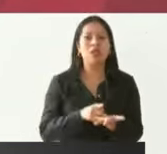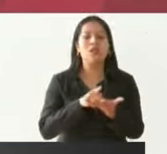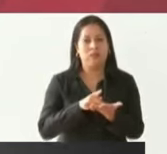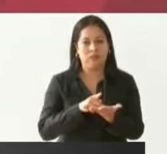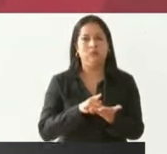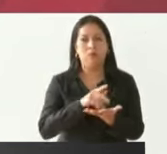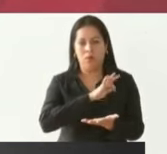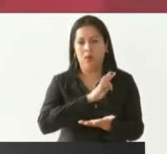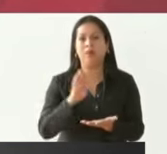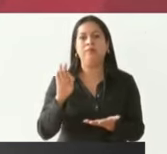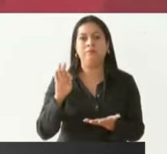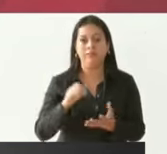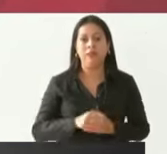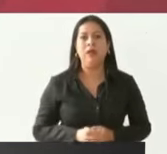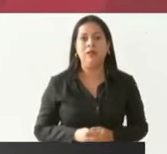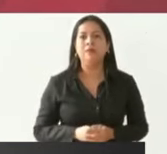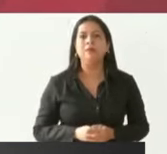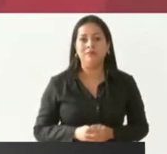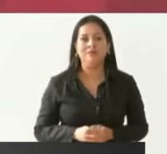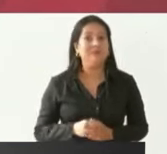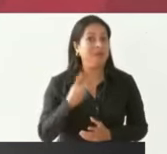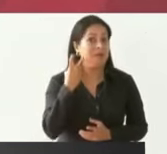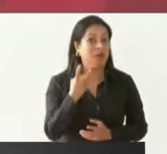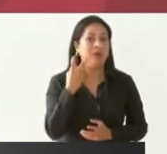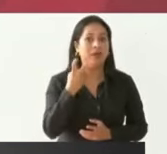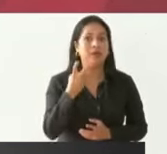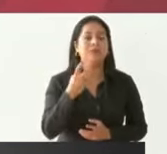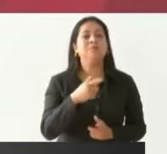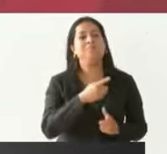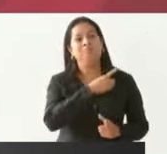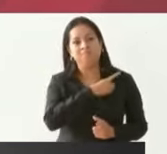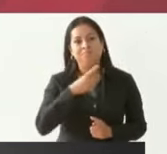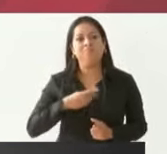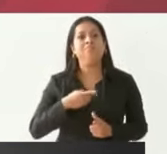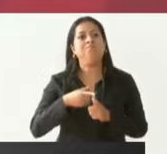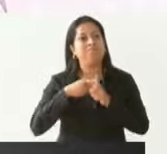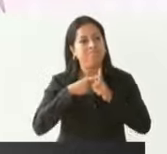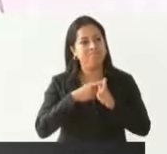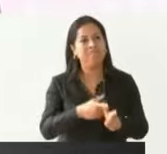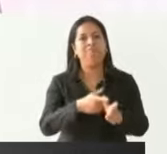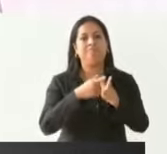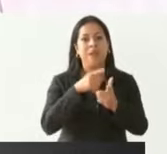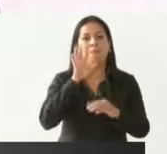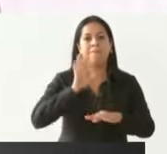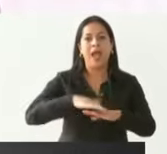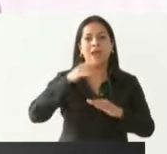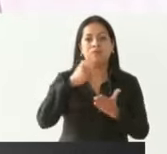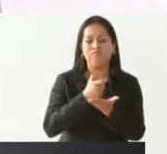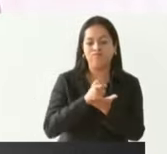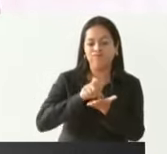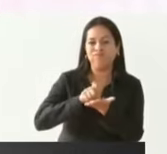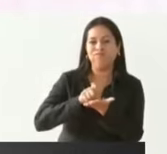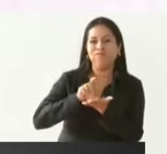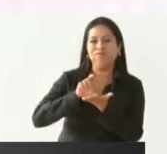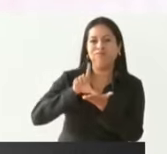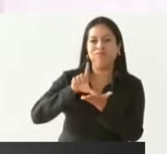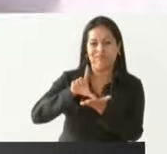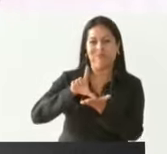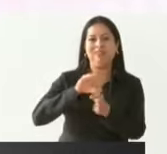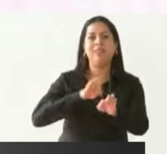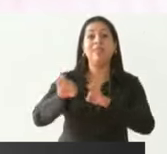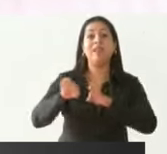Ya aumentó. De todas formas, hay que seguir aumentando el salario de los trabajadores.